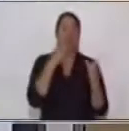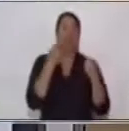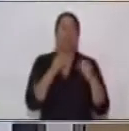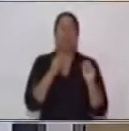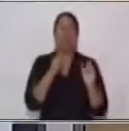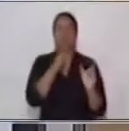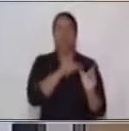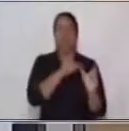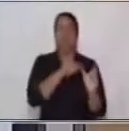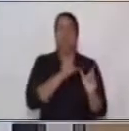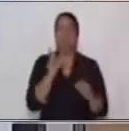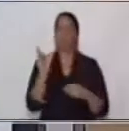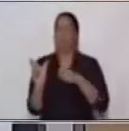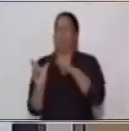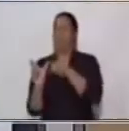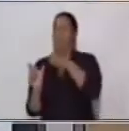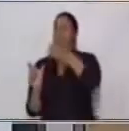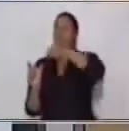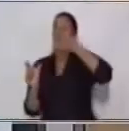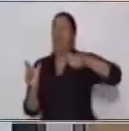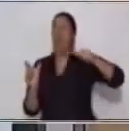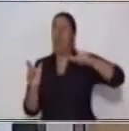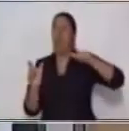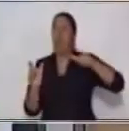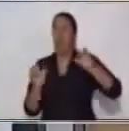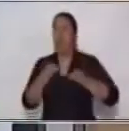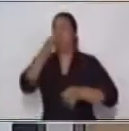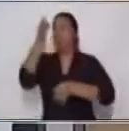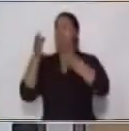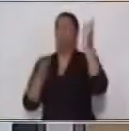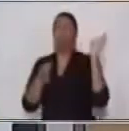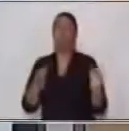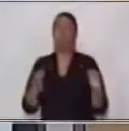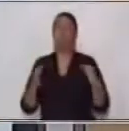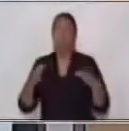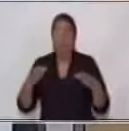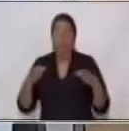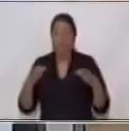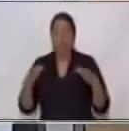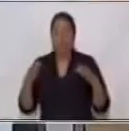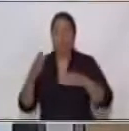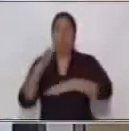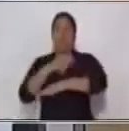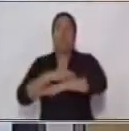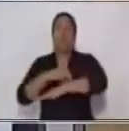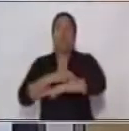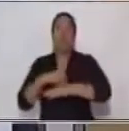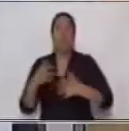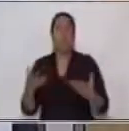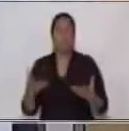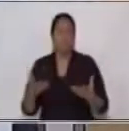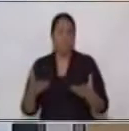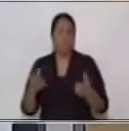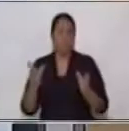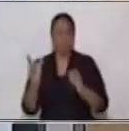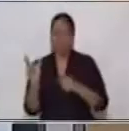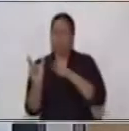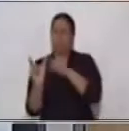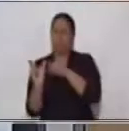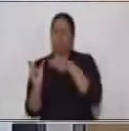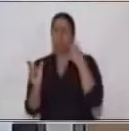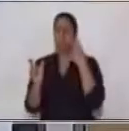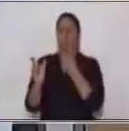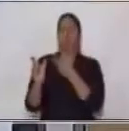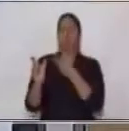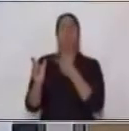el agua de la fuente bebe el gato ¿estará correcta esa oración si es que queremos analizarla como voz